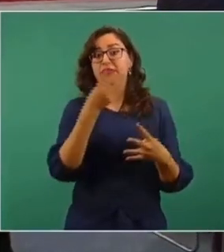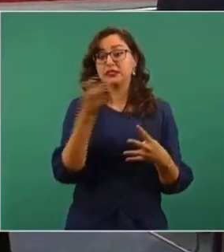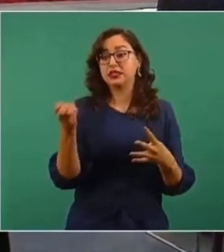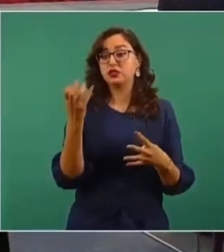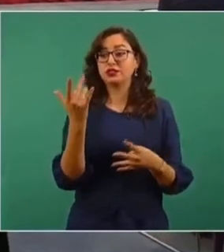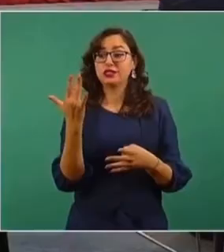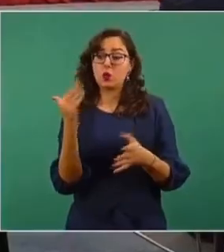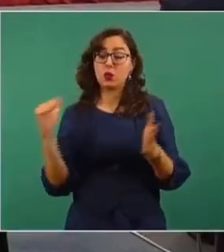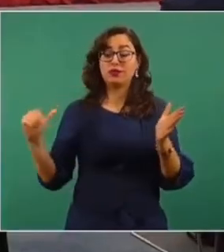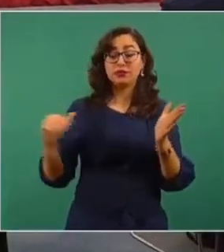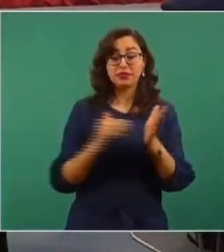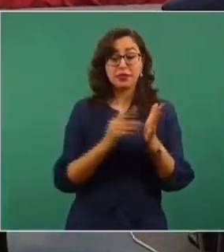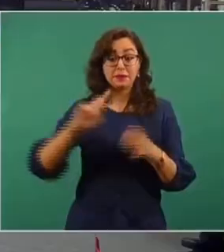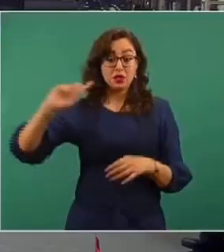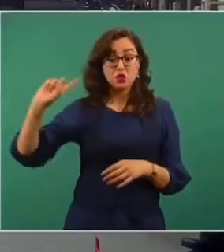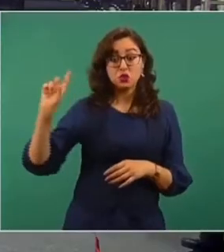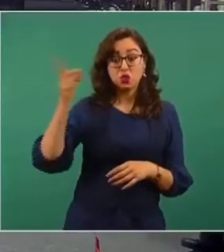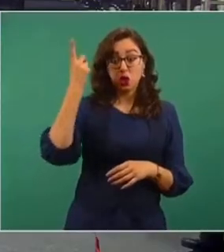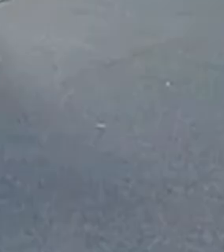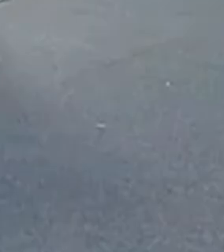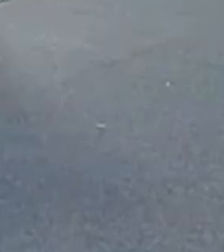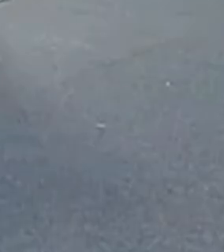¿Cuánto te entonces, de austeridad?